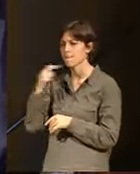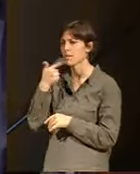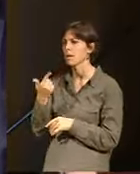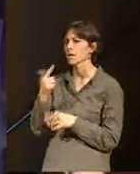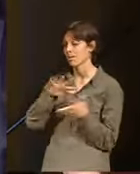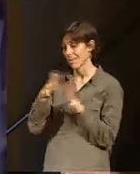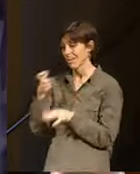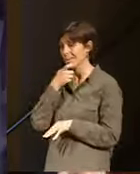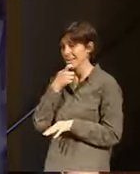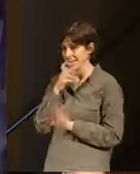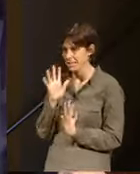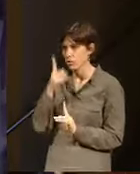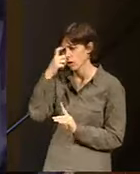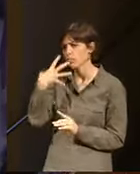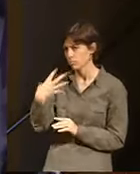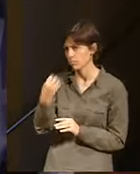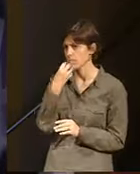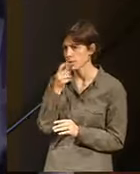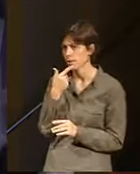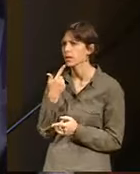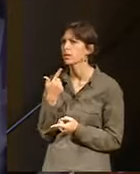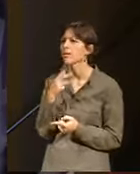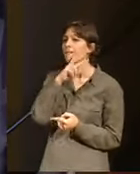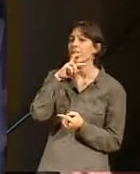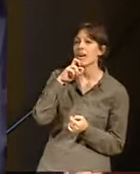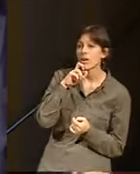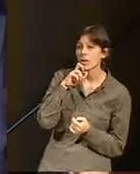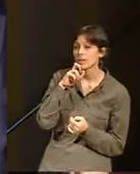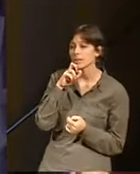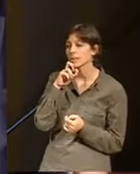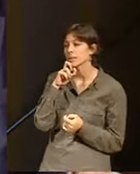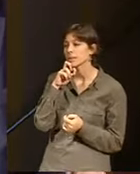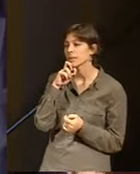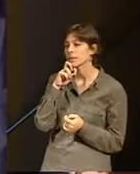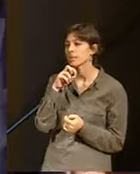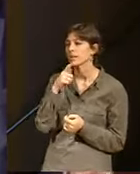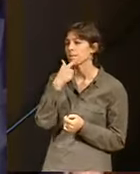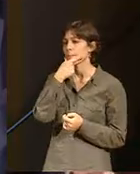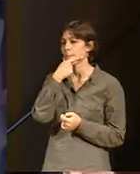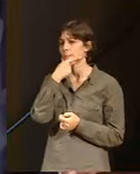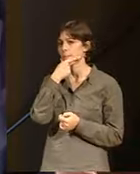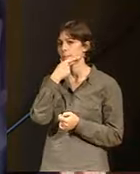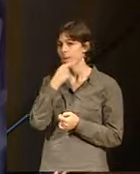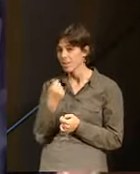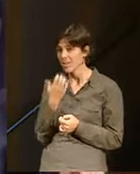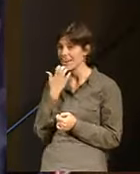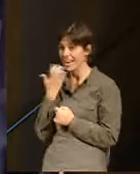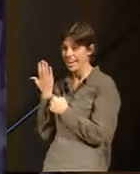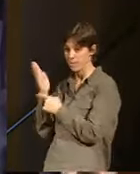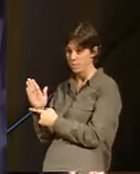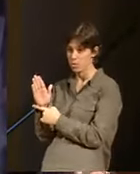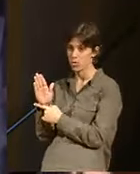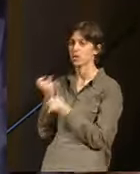es traducción al inglés, pero yo creo que se entiende bien, que dice que sobre valores y sobre virtudes es mucho más fácil ejemplarizar que